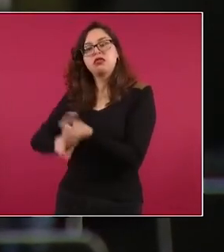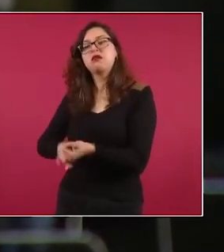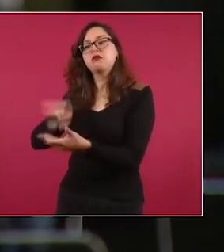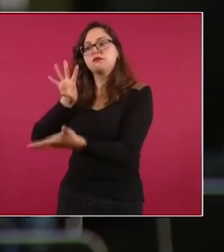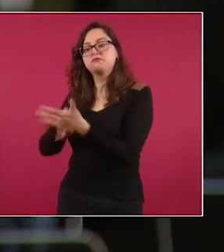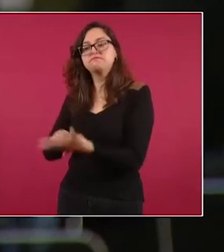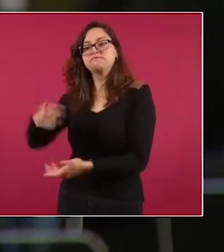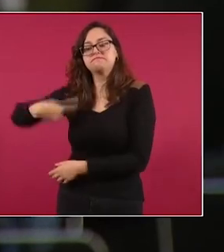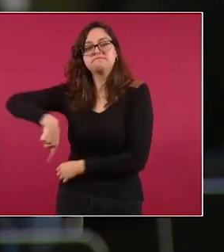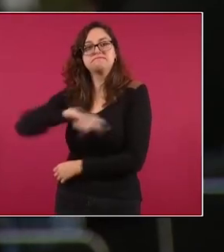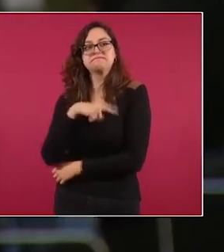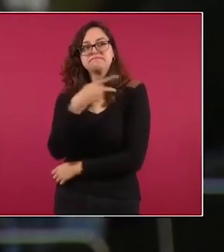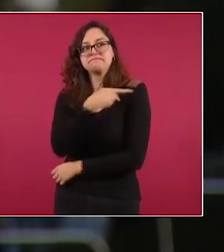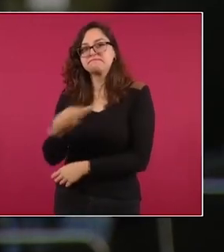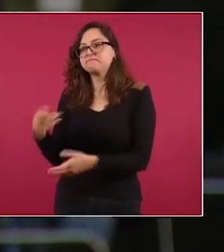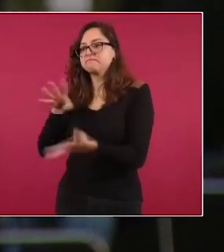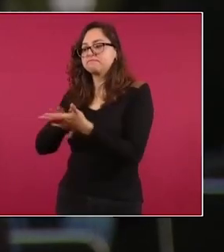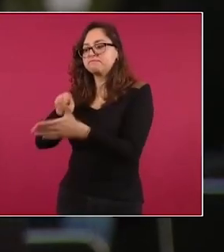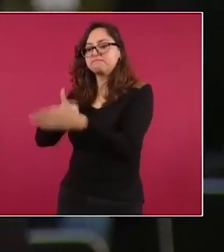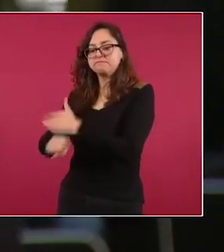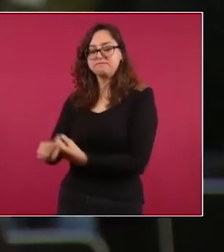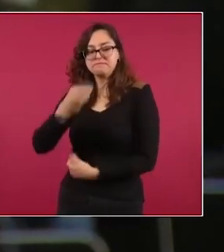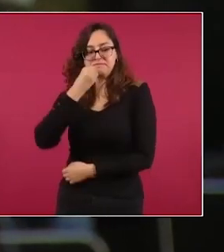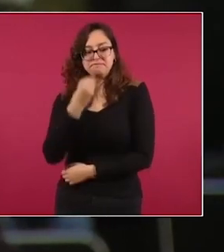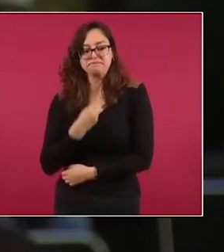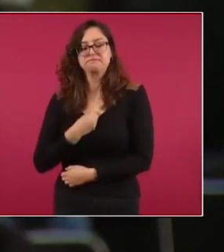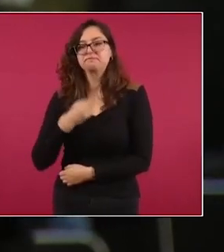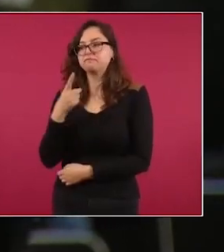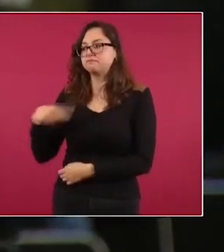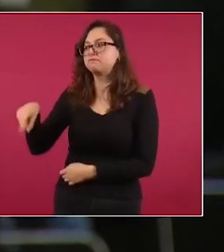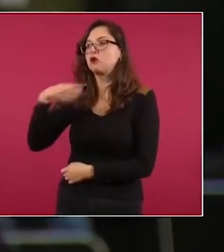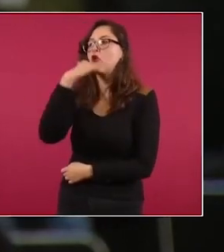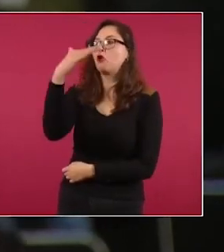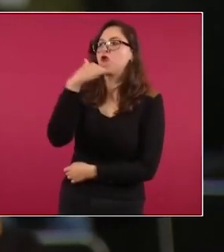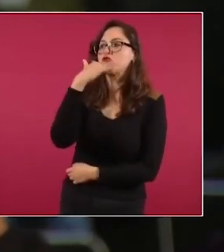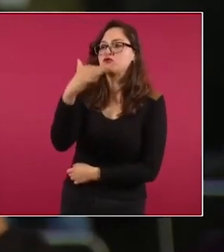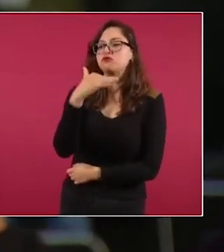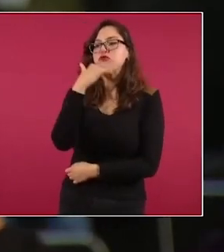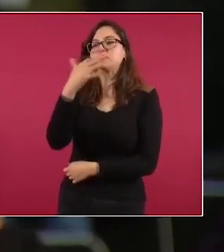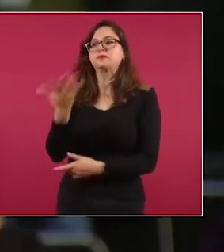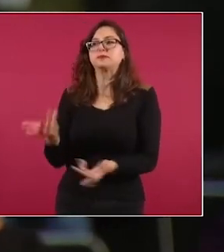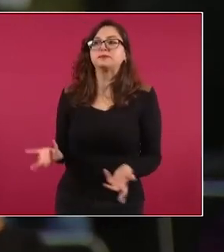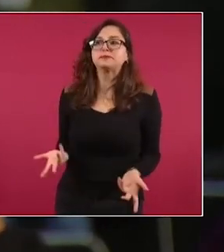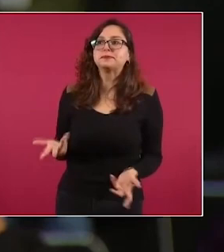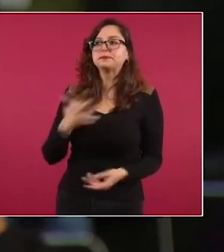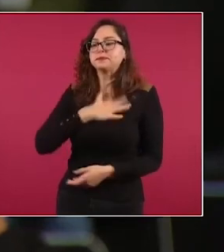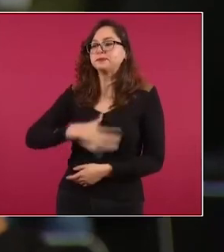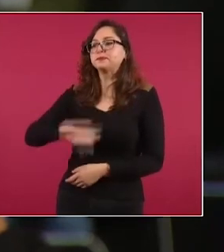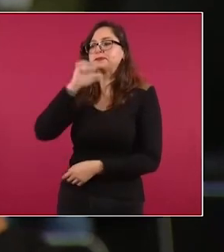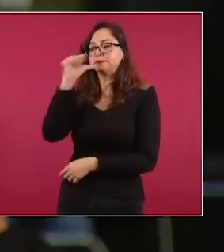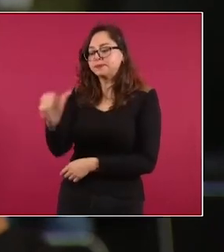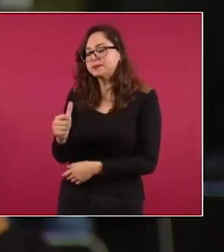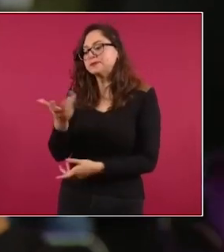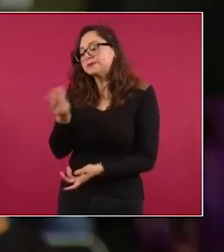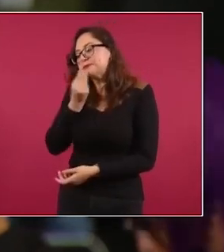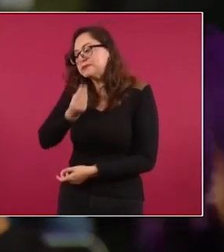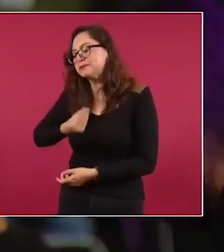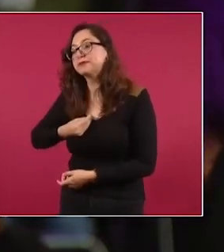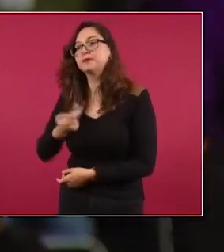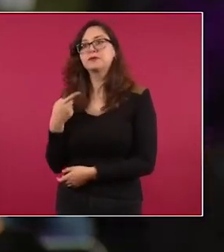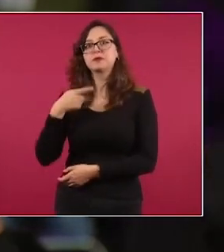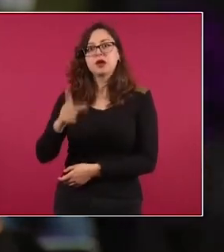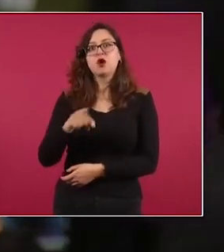tenemos la gente pobre cuando caemos en manos de autoridades corruptas y sentimos que la justicia nos queda muy lejos pero a partir de su